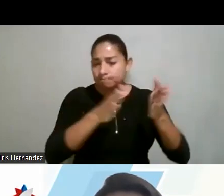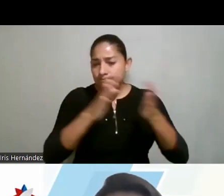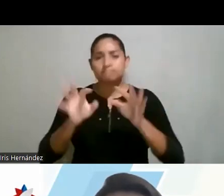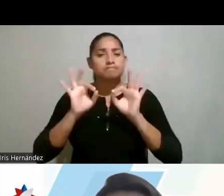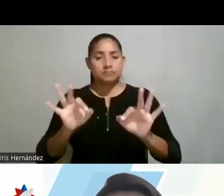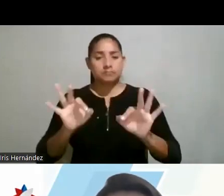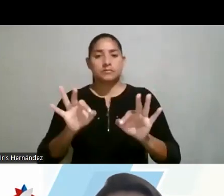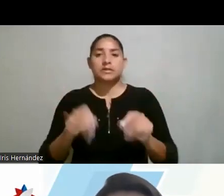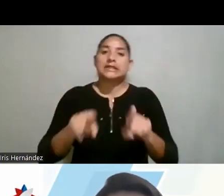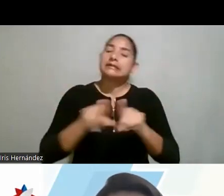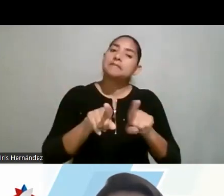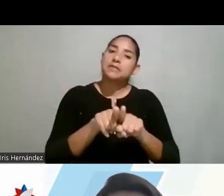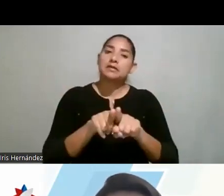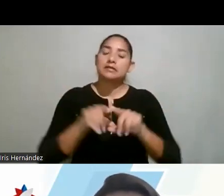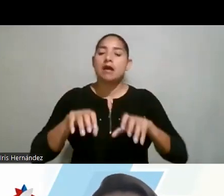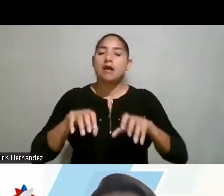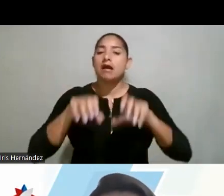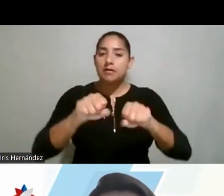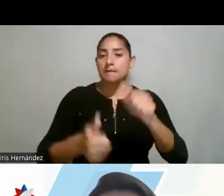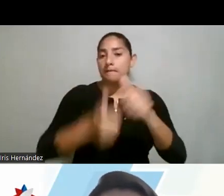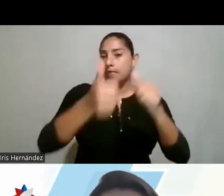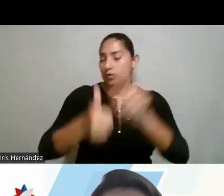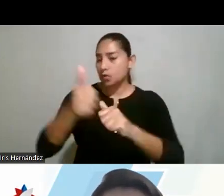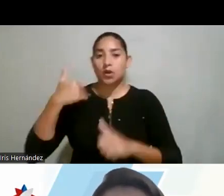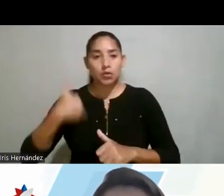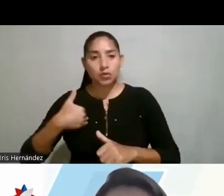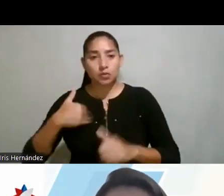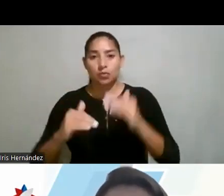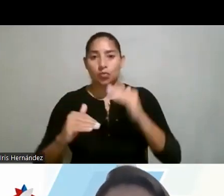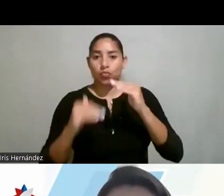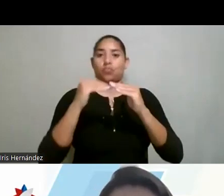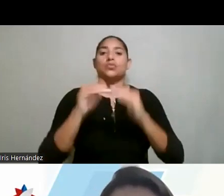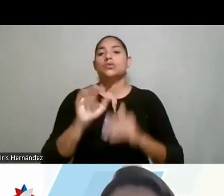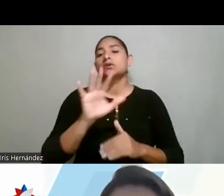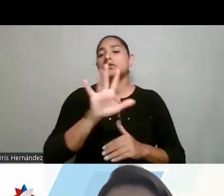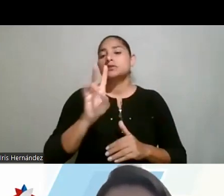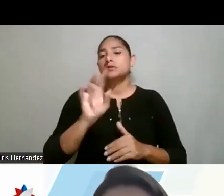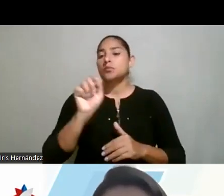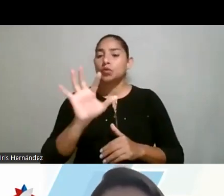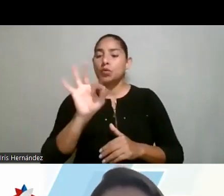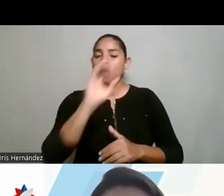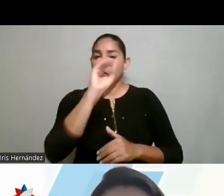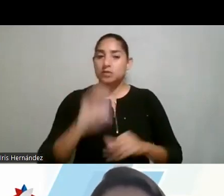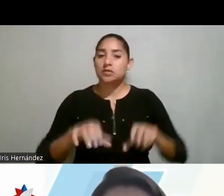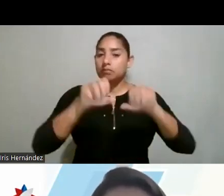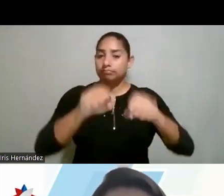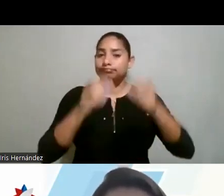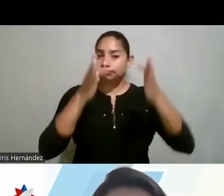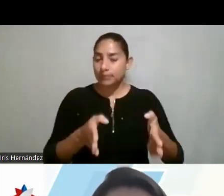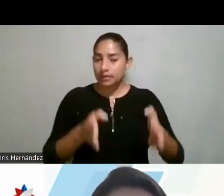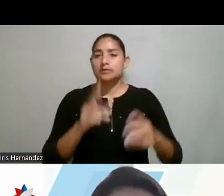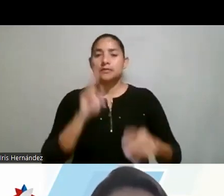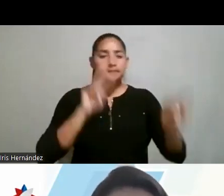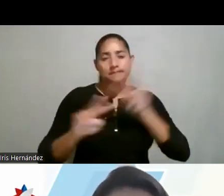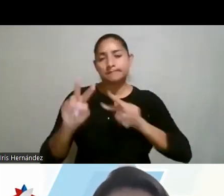y que están graduándose en mayor número que los hombres al punto que alcanzan 57.9 por ciento de los graduados, lo que